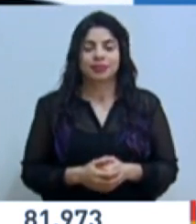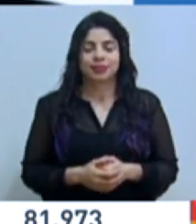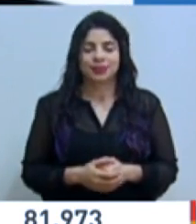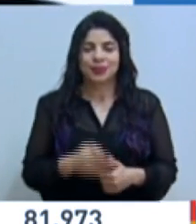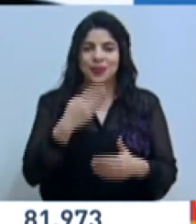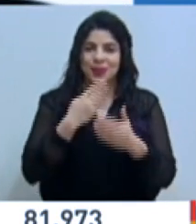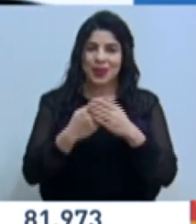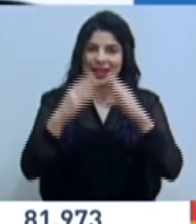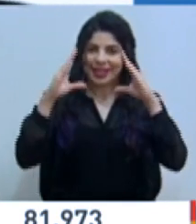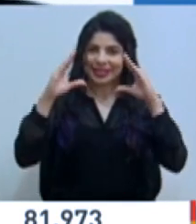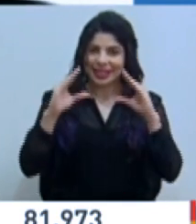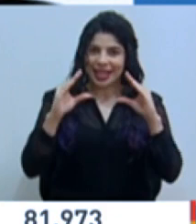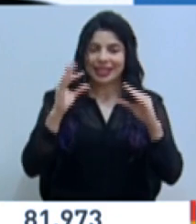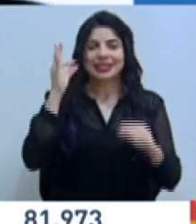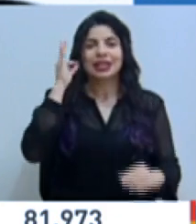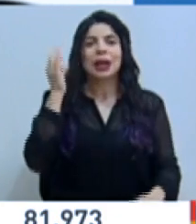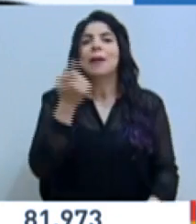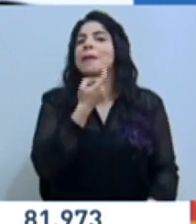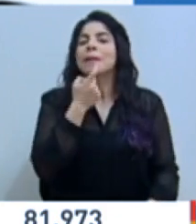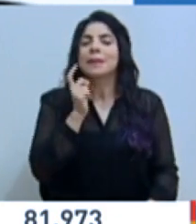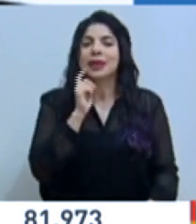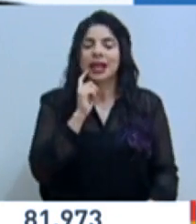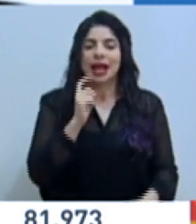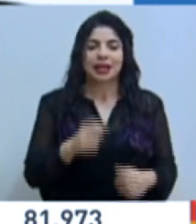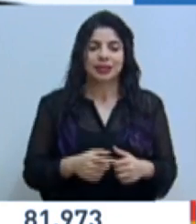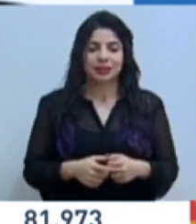Muy buenas tardes, señora Pilar Gallido,